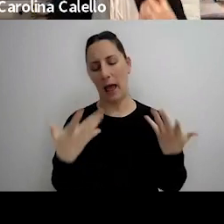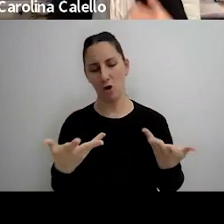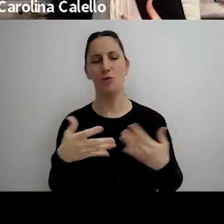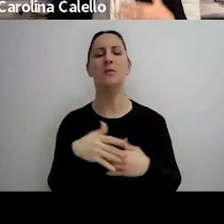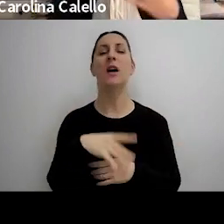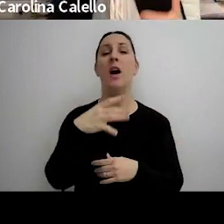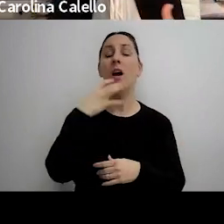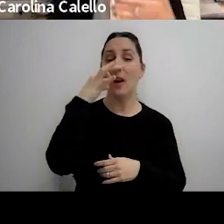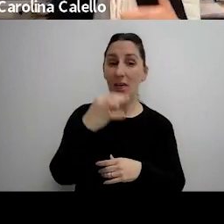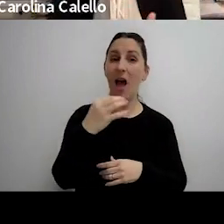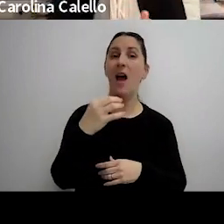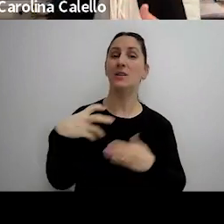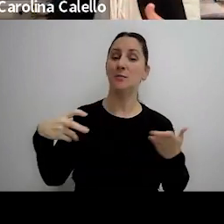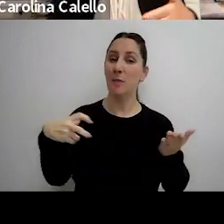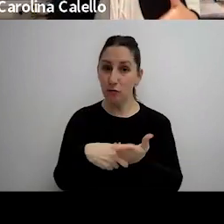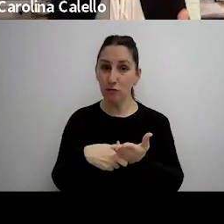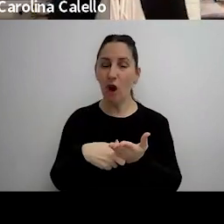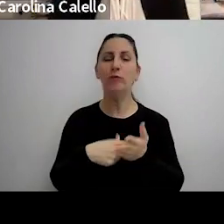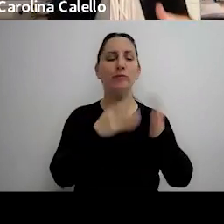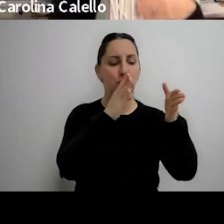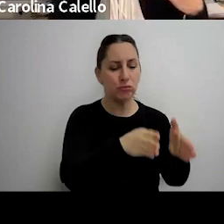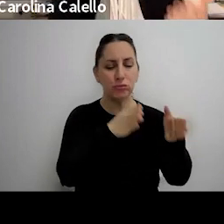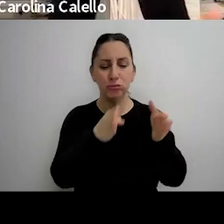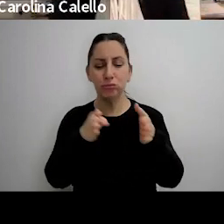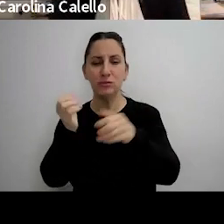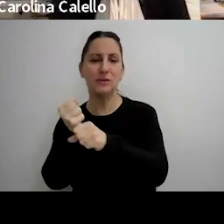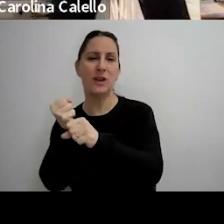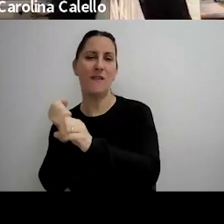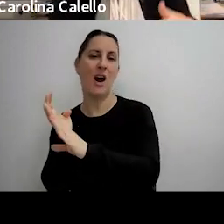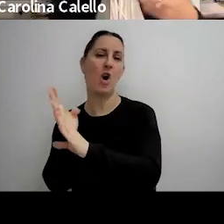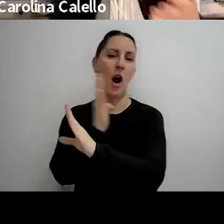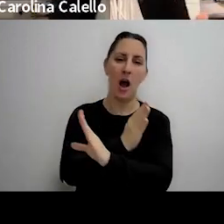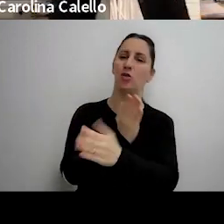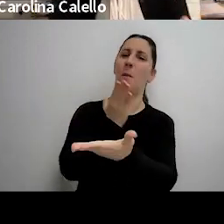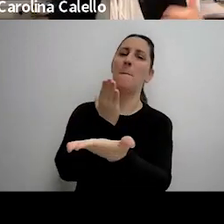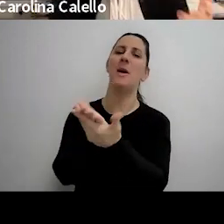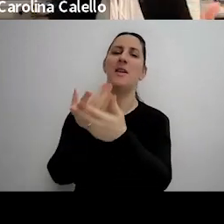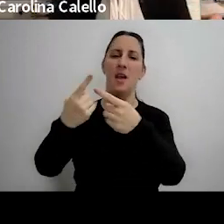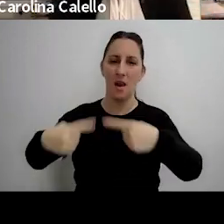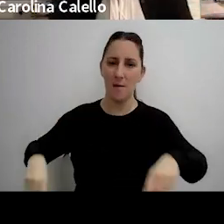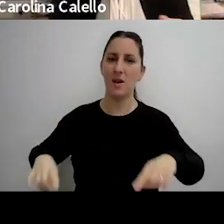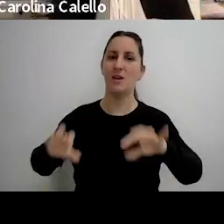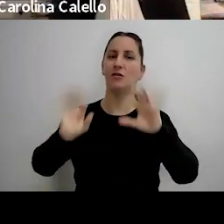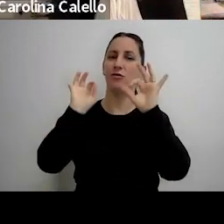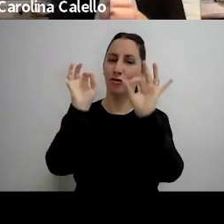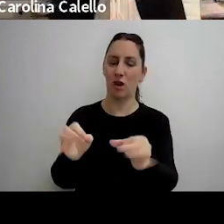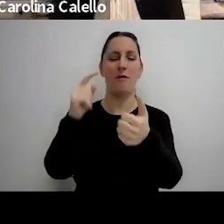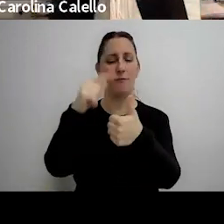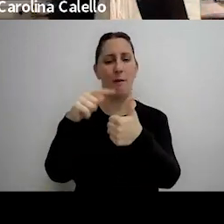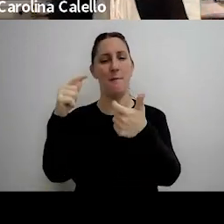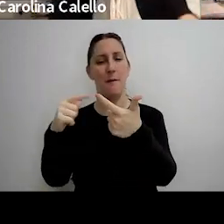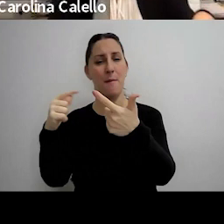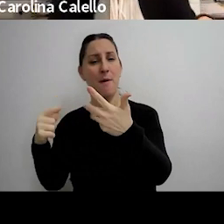inspección es la que hizo todo el trabajo previo de requerir los elementos de llegar al ajuste en